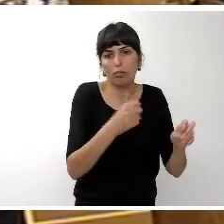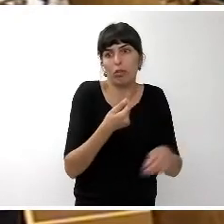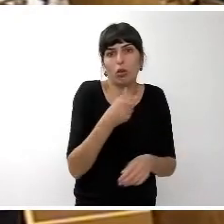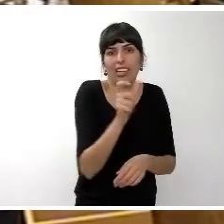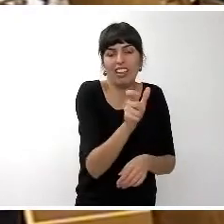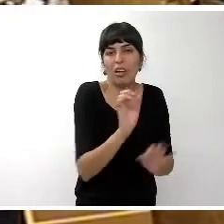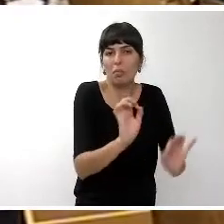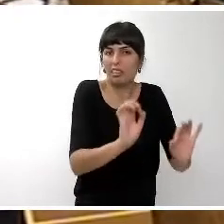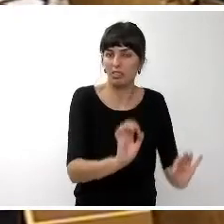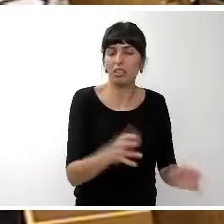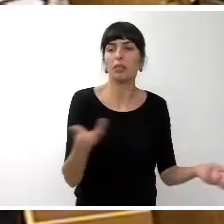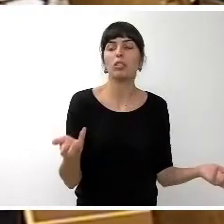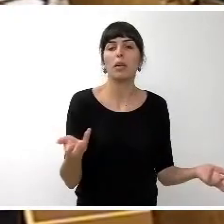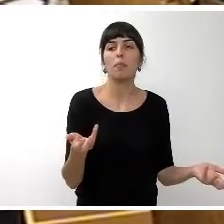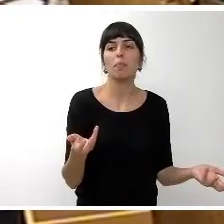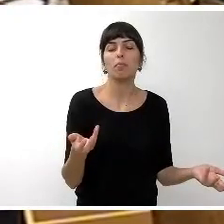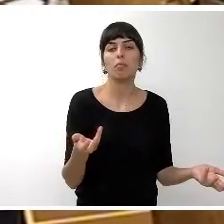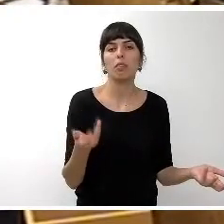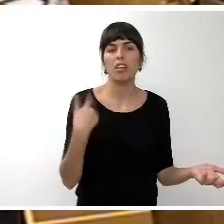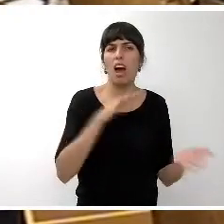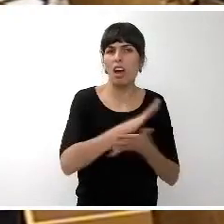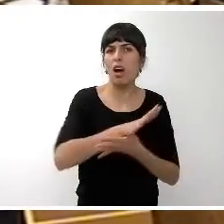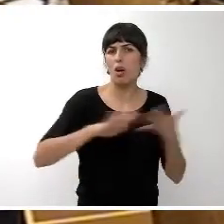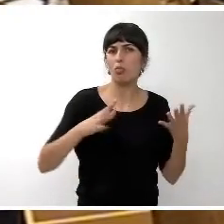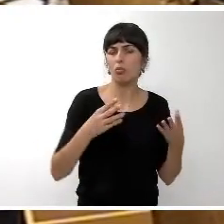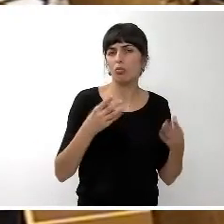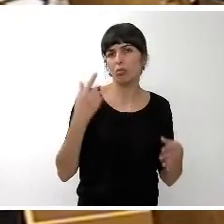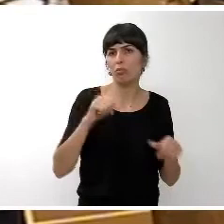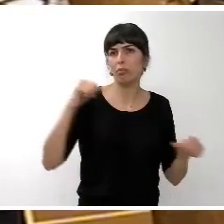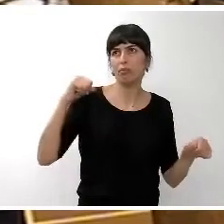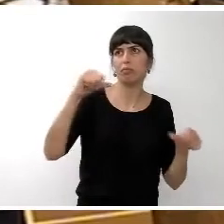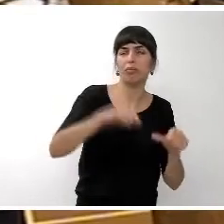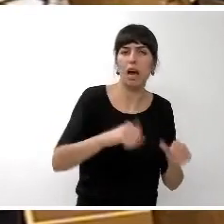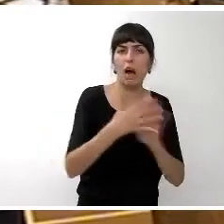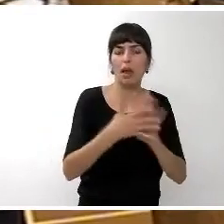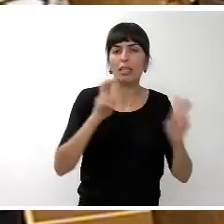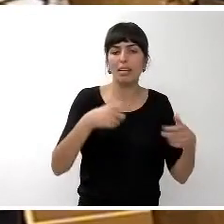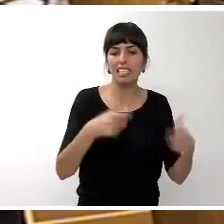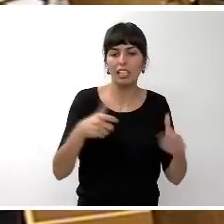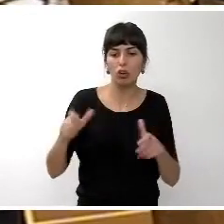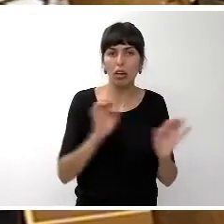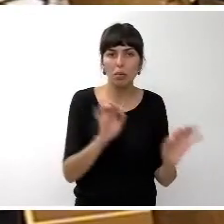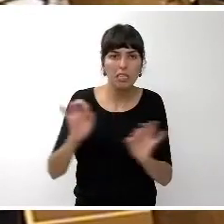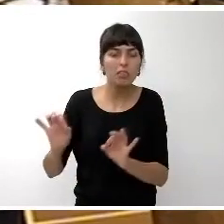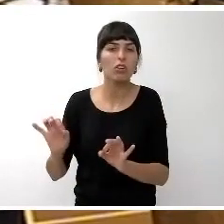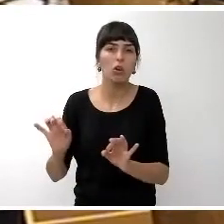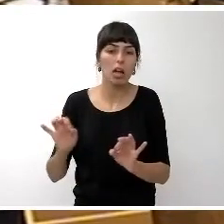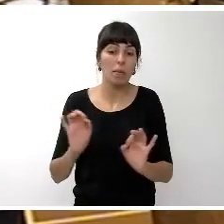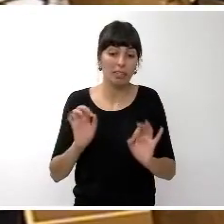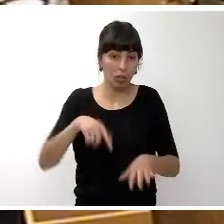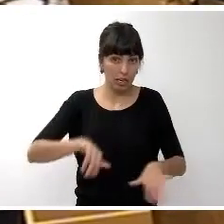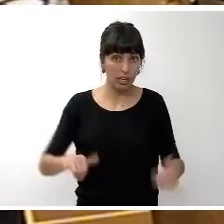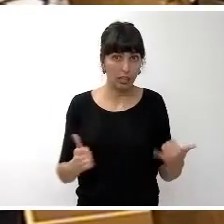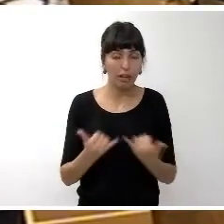hablaba ya hace bastante tiempo que yo hablando de ellos de sectores determinados especialmente en nuestra isla